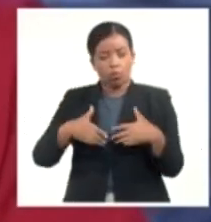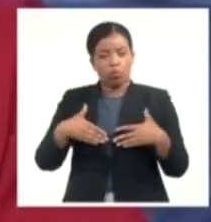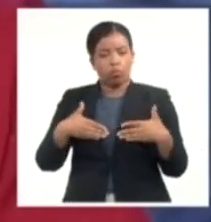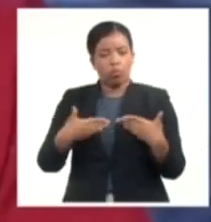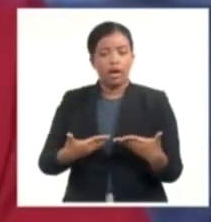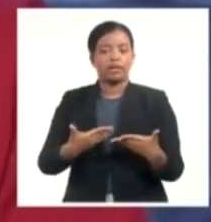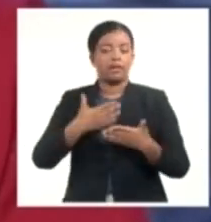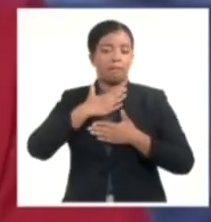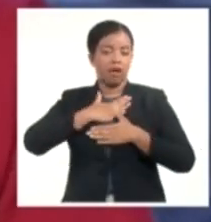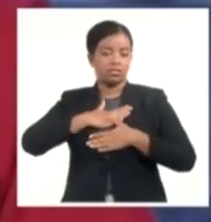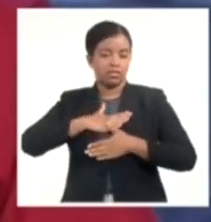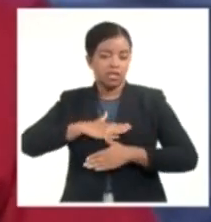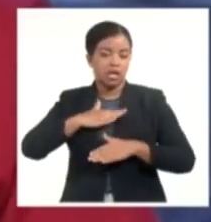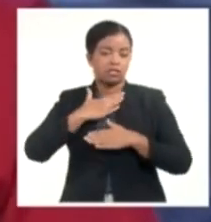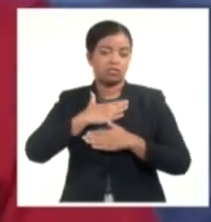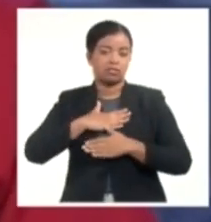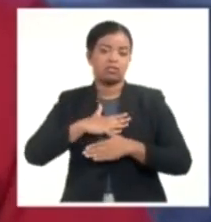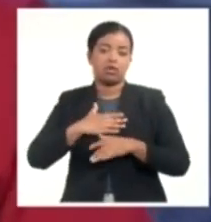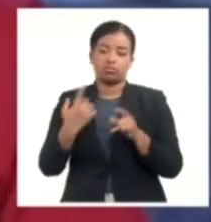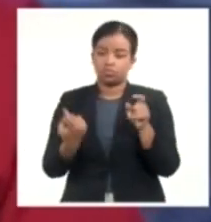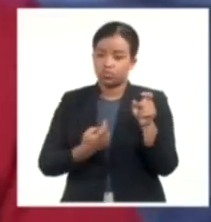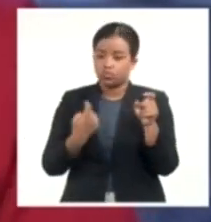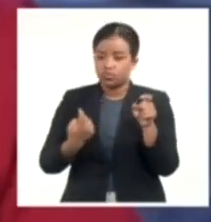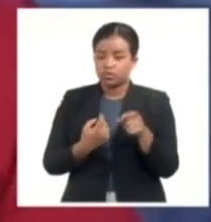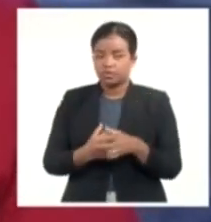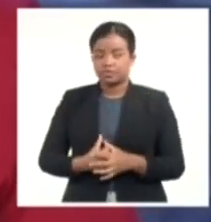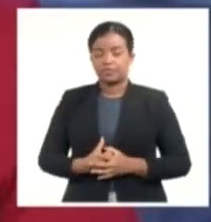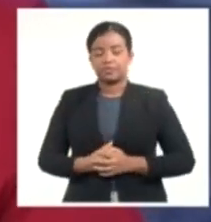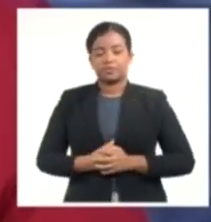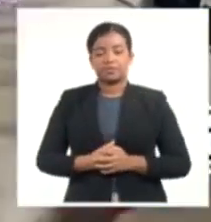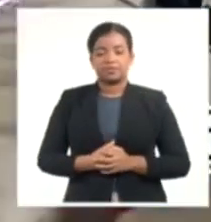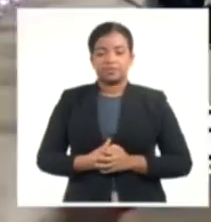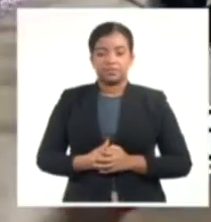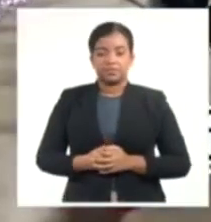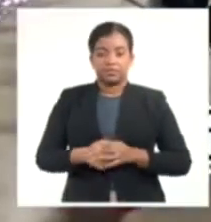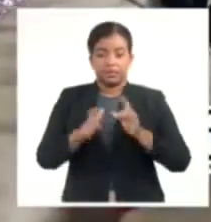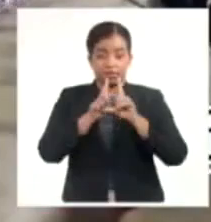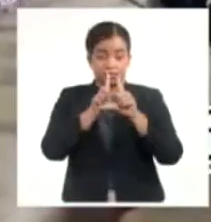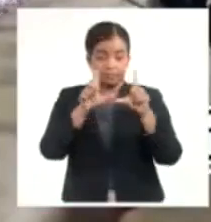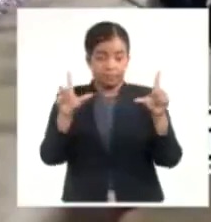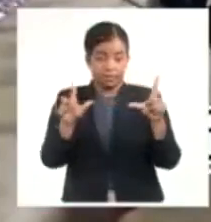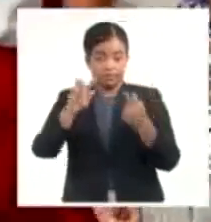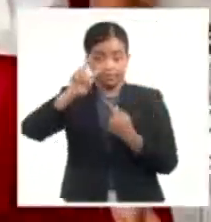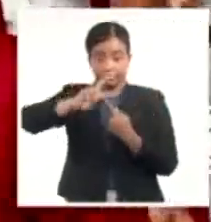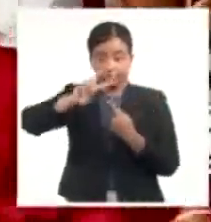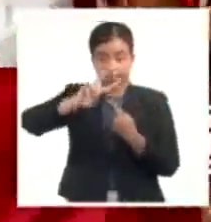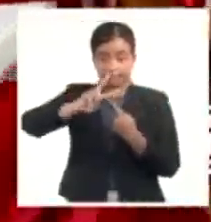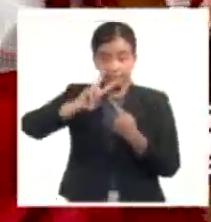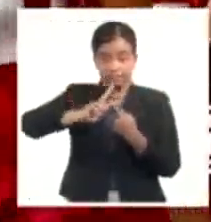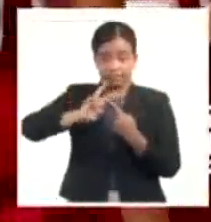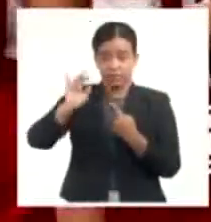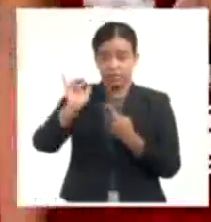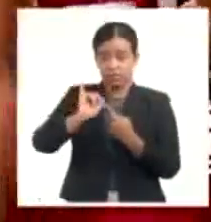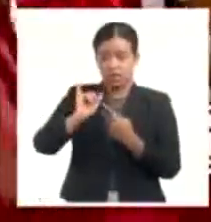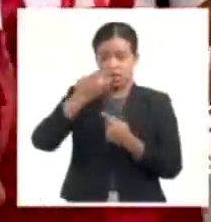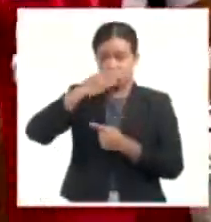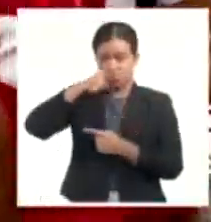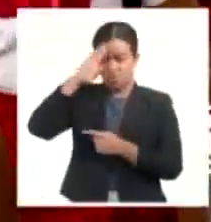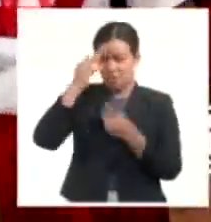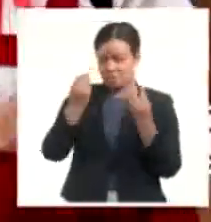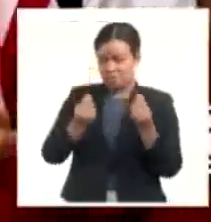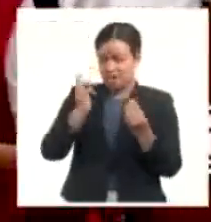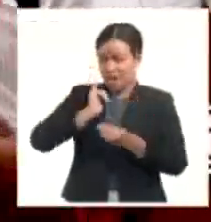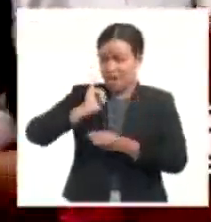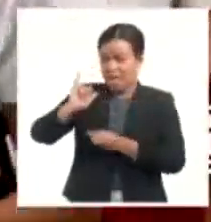paciencia, dignidad y conquistas. Llevar a la pantalla árabe la realidad de un pueblo tan lejano geográficamente pero que